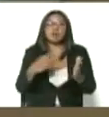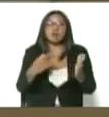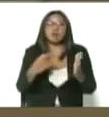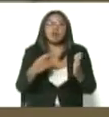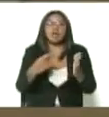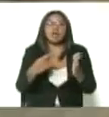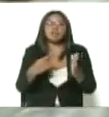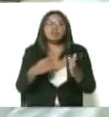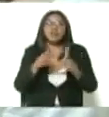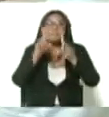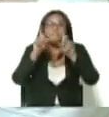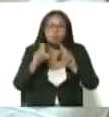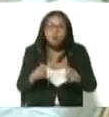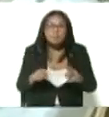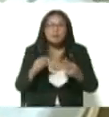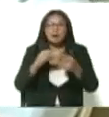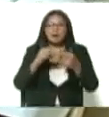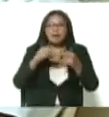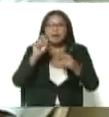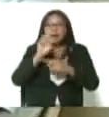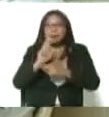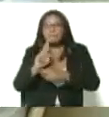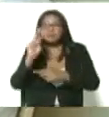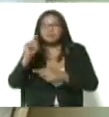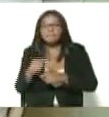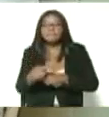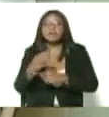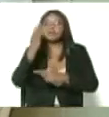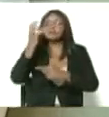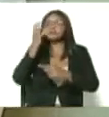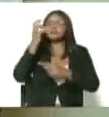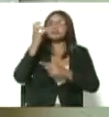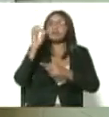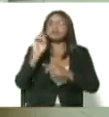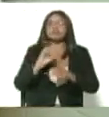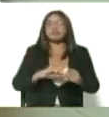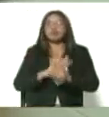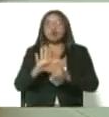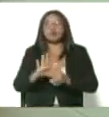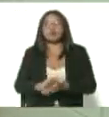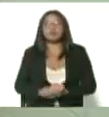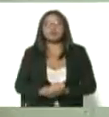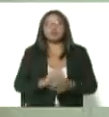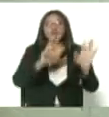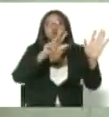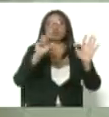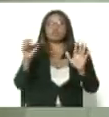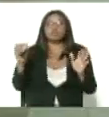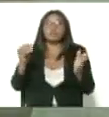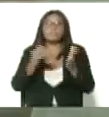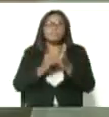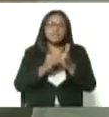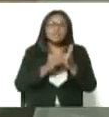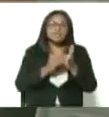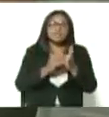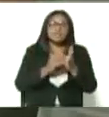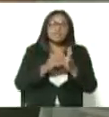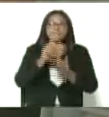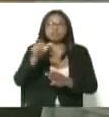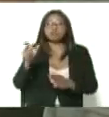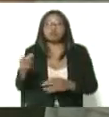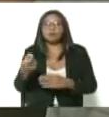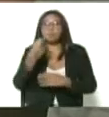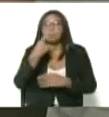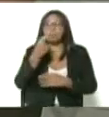detectado cerca de 80 mil pacientes que hemos atendido, les hemos dado sus medicamentos a todos estos pacientes,